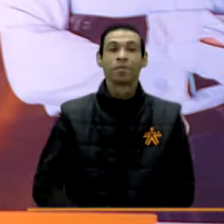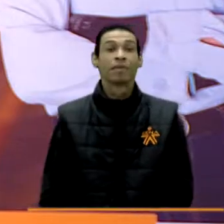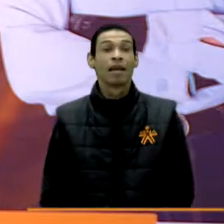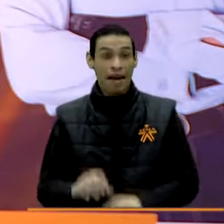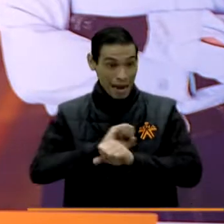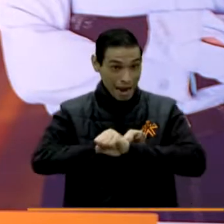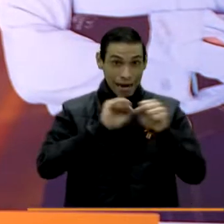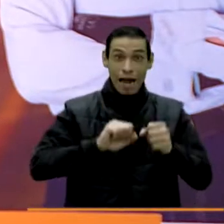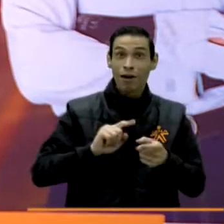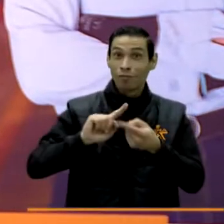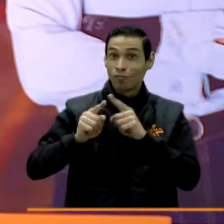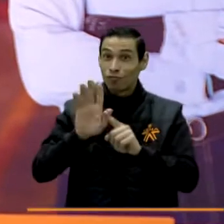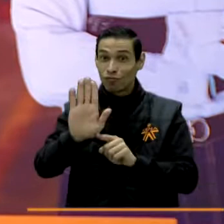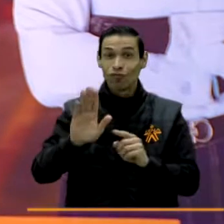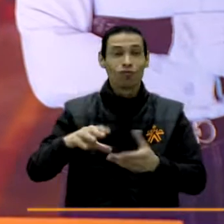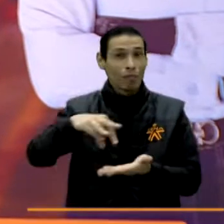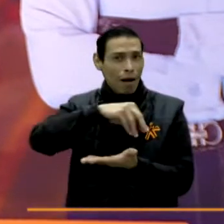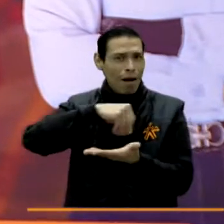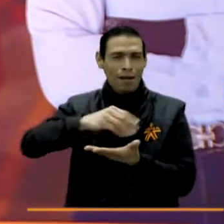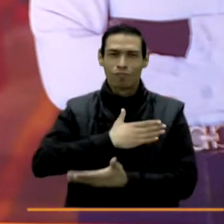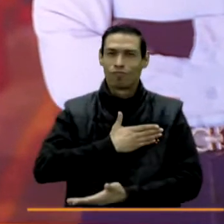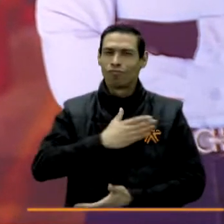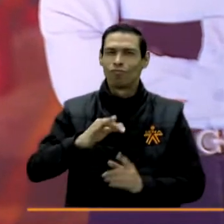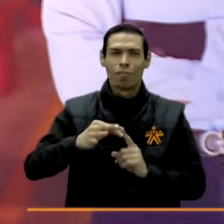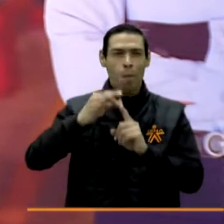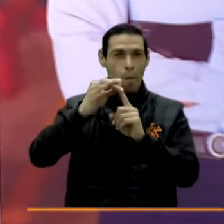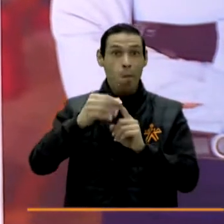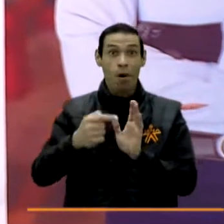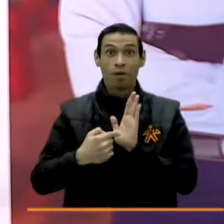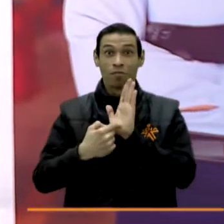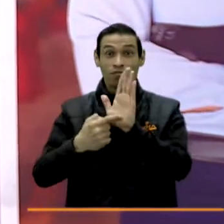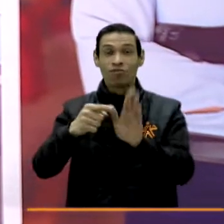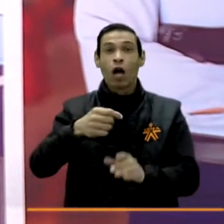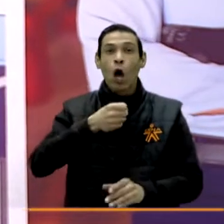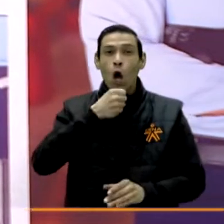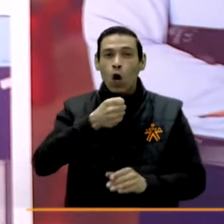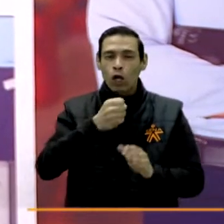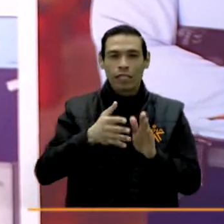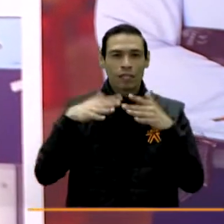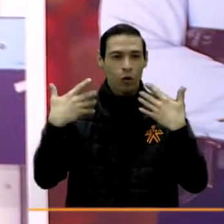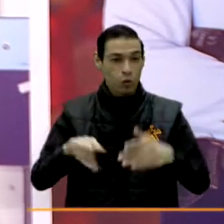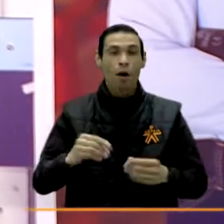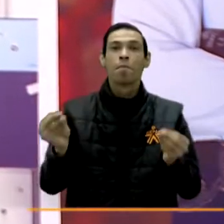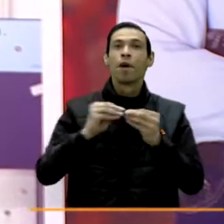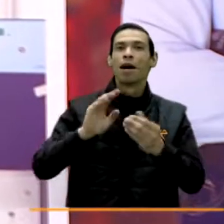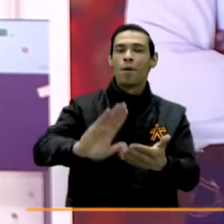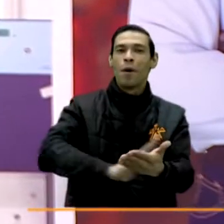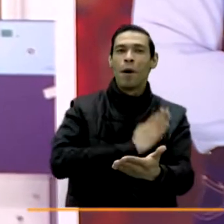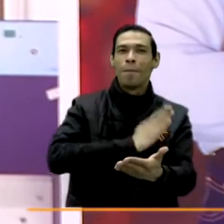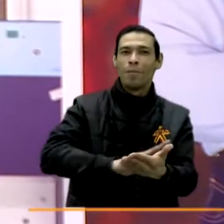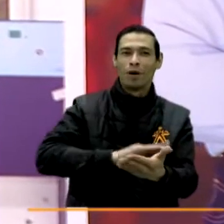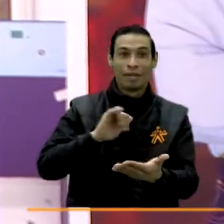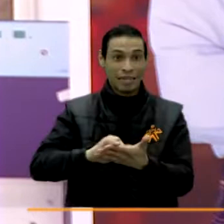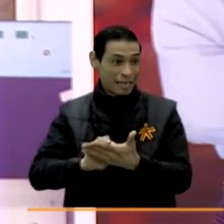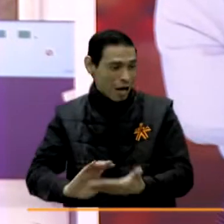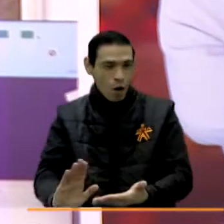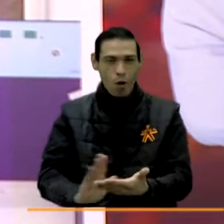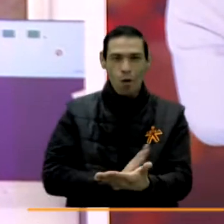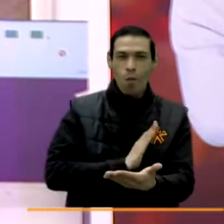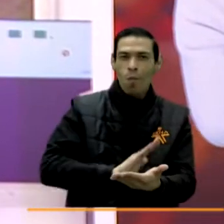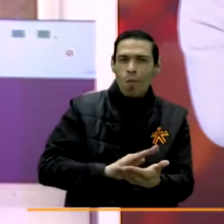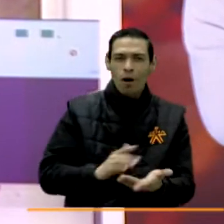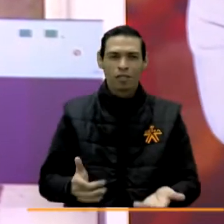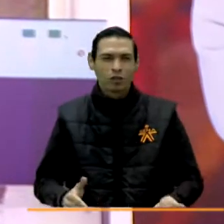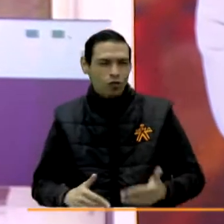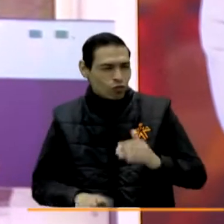Claro, Pili. Y para todos nuestros amigos del Atlántico, un saludo muy especial. Les traemos esta gran noticia con un poco de música. Esa música que